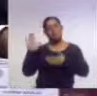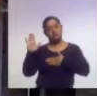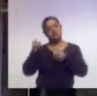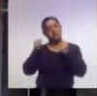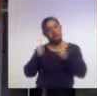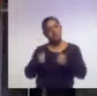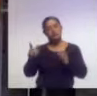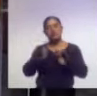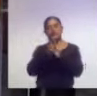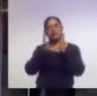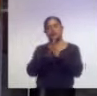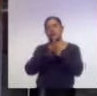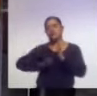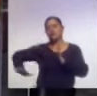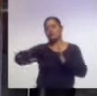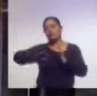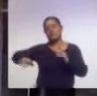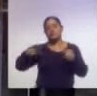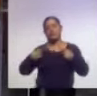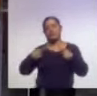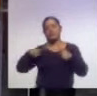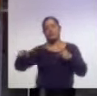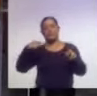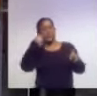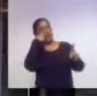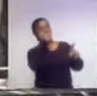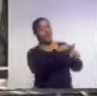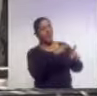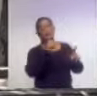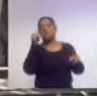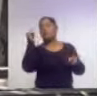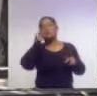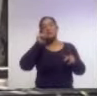participación de las víctimas en todas las etapas del proceso.